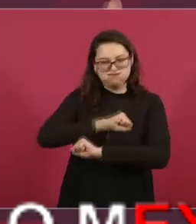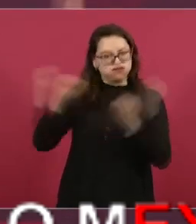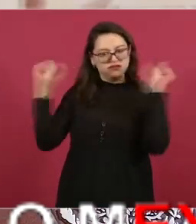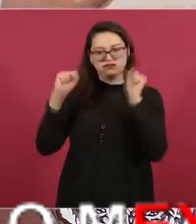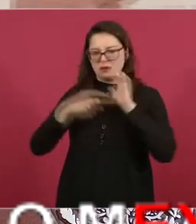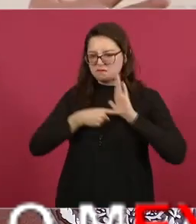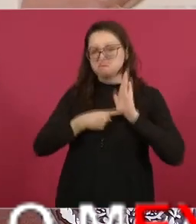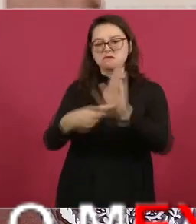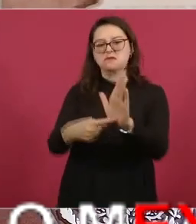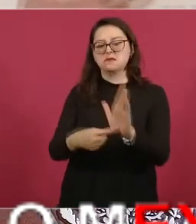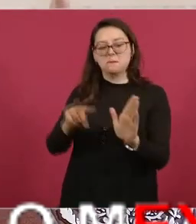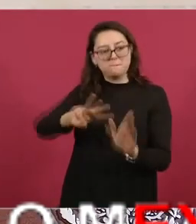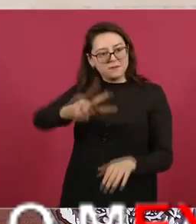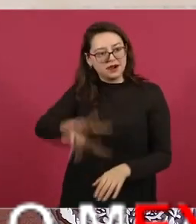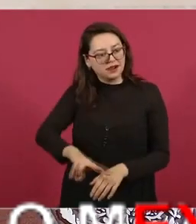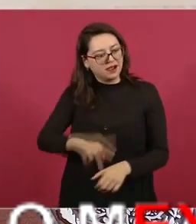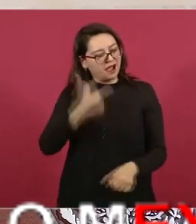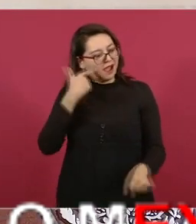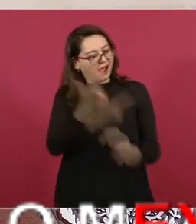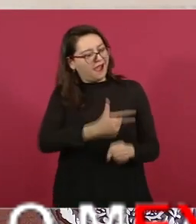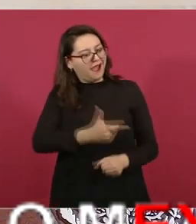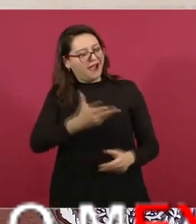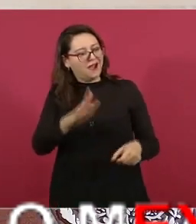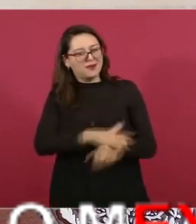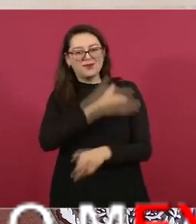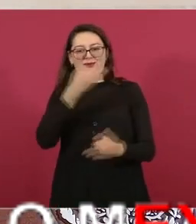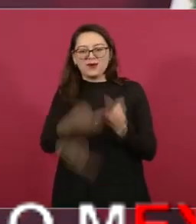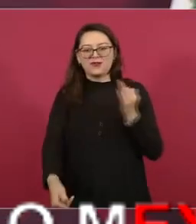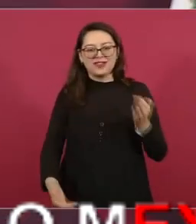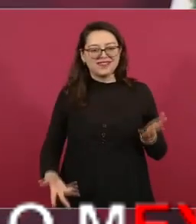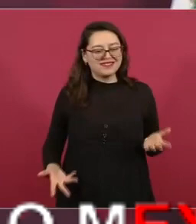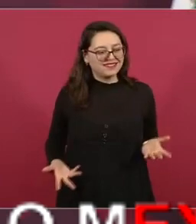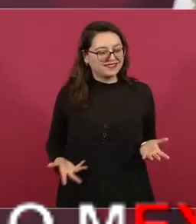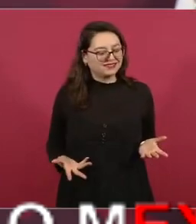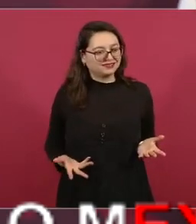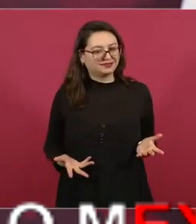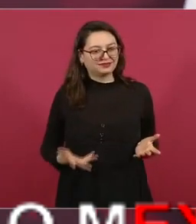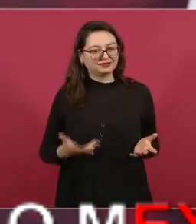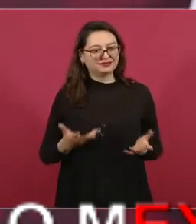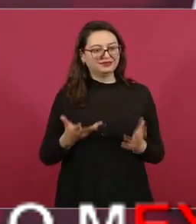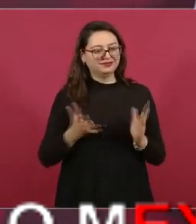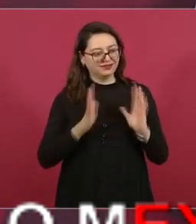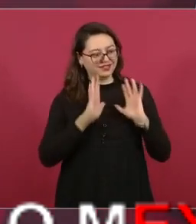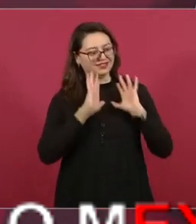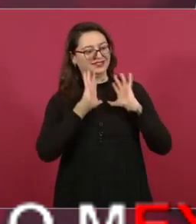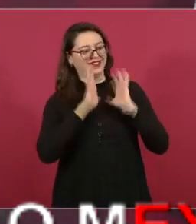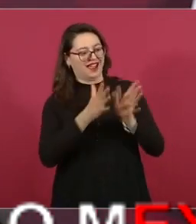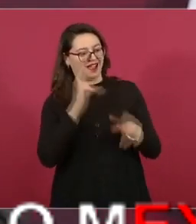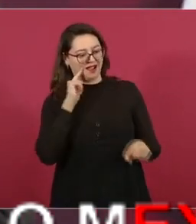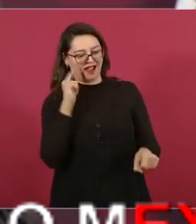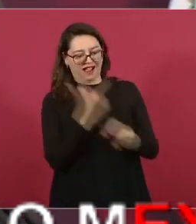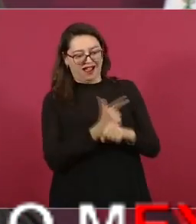enseñando el cobre ahora con la elección de Argentina